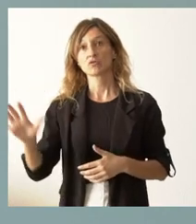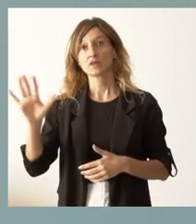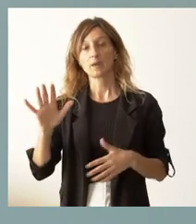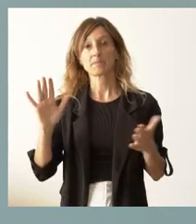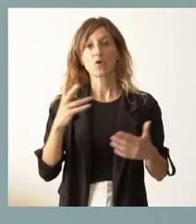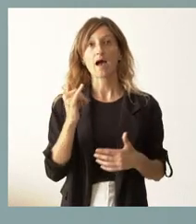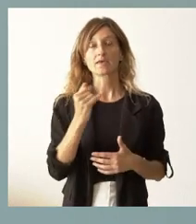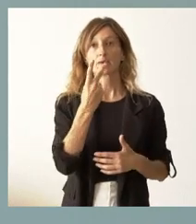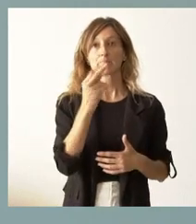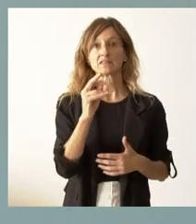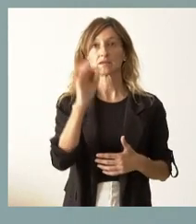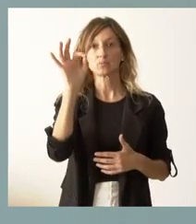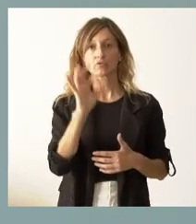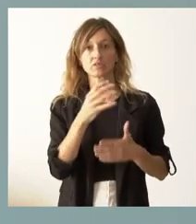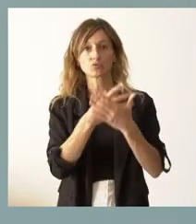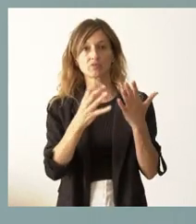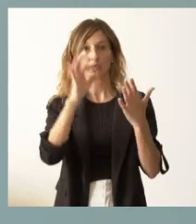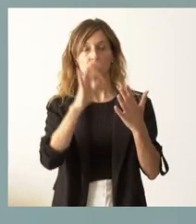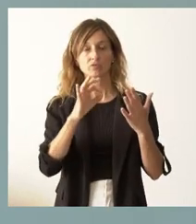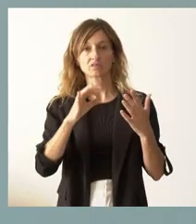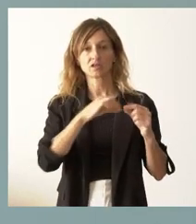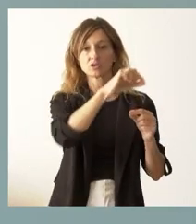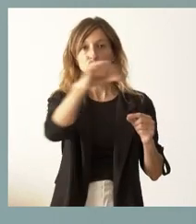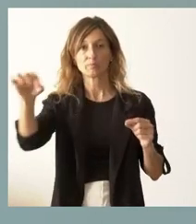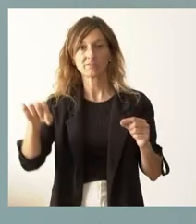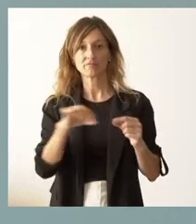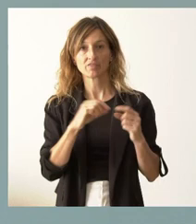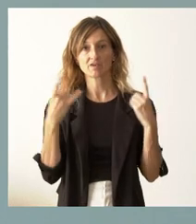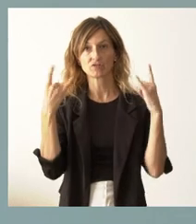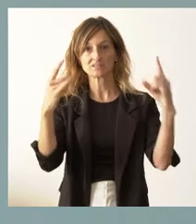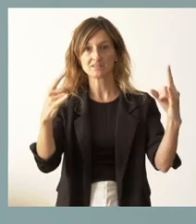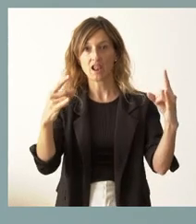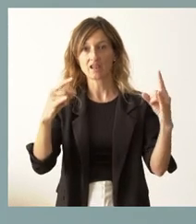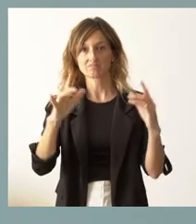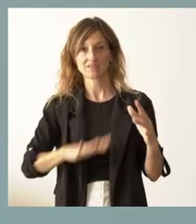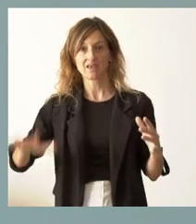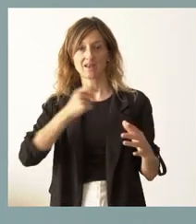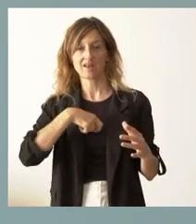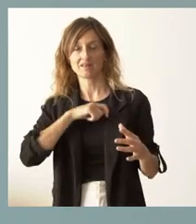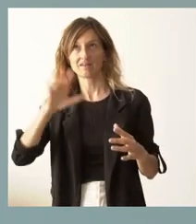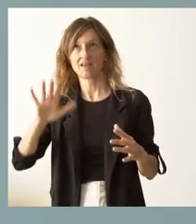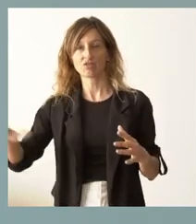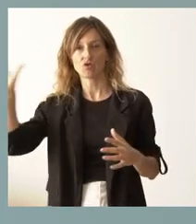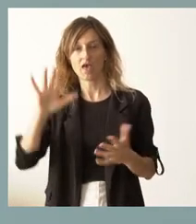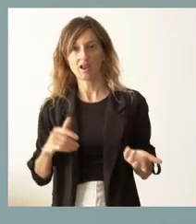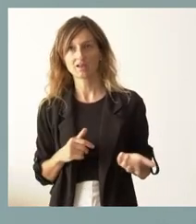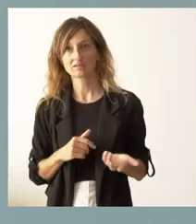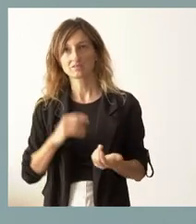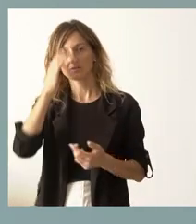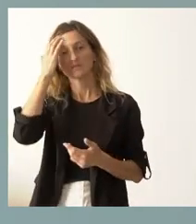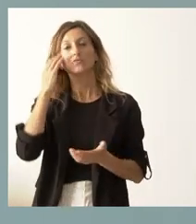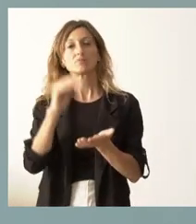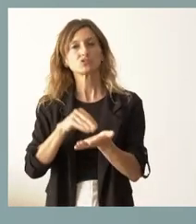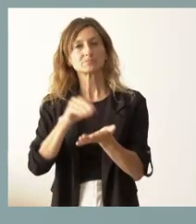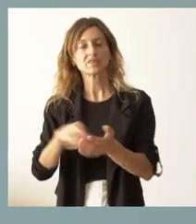% o el 19% de la superficie forestal del total nacional. Y, claro, ahí hemos insistido muchas veces nosotros